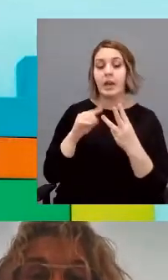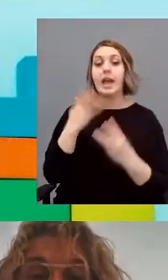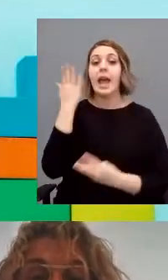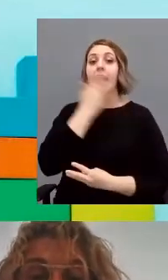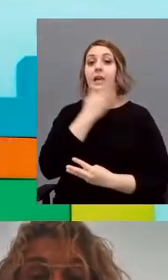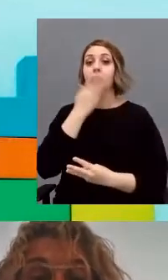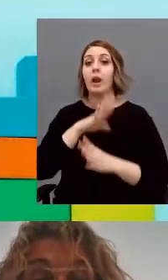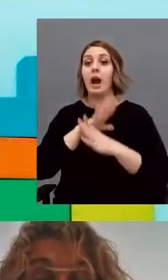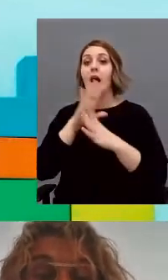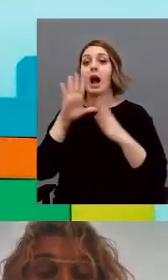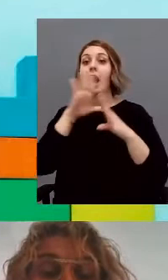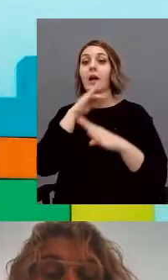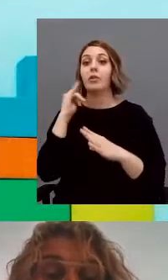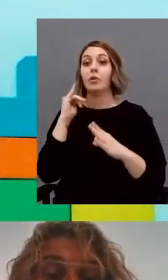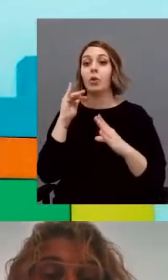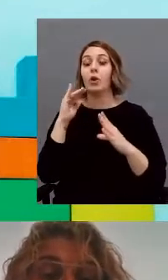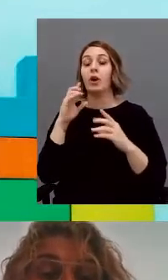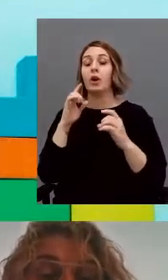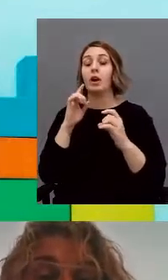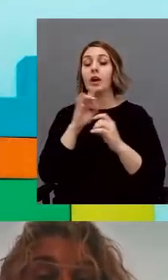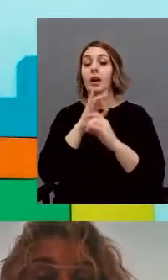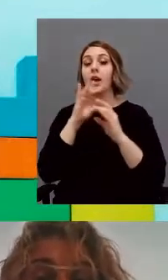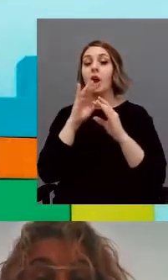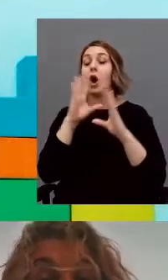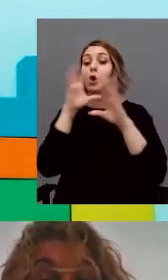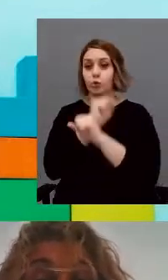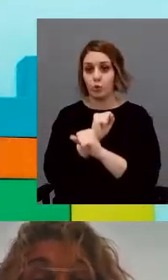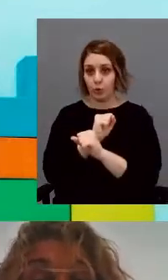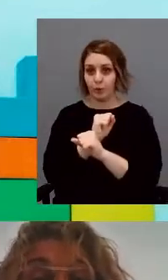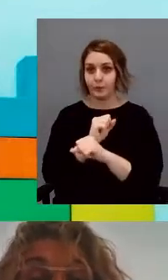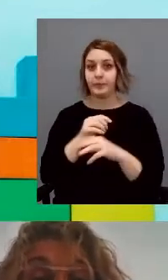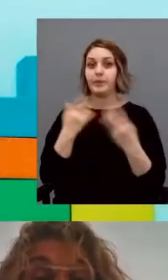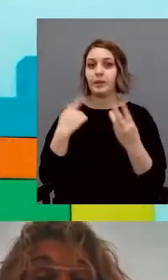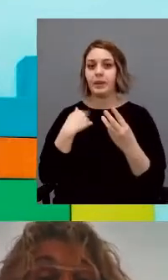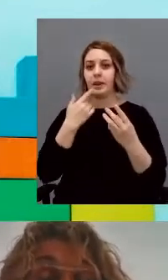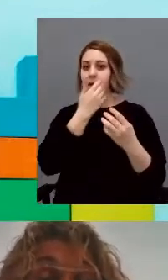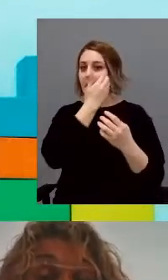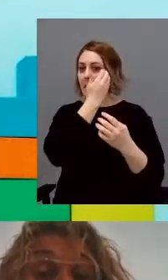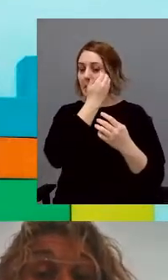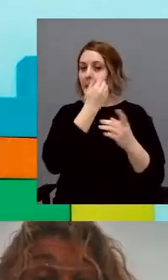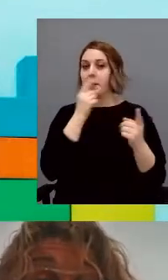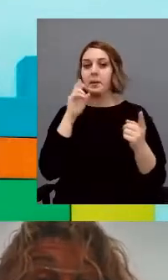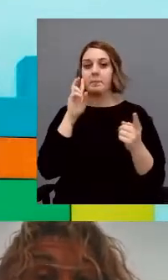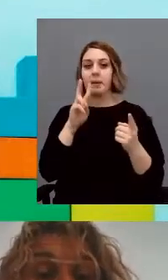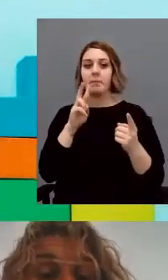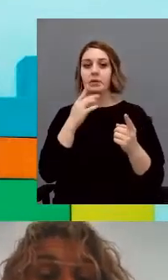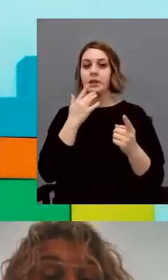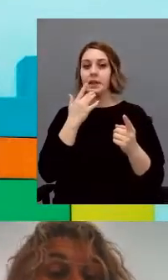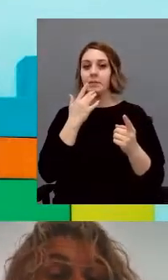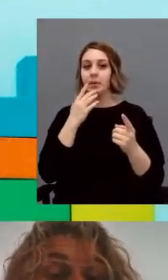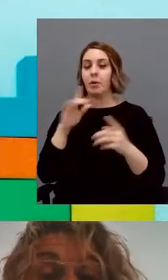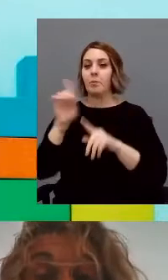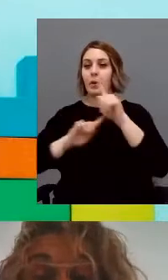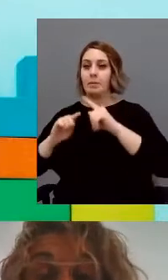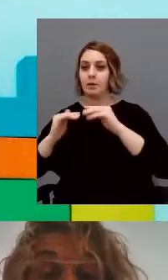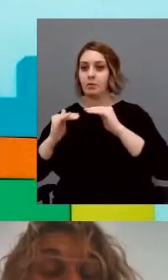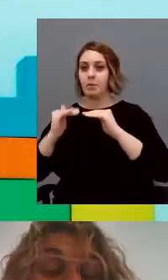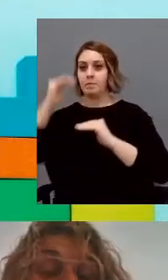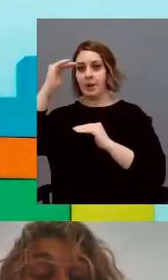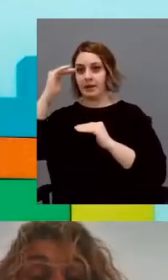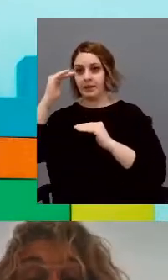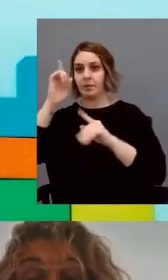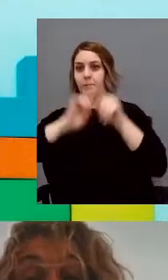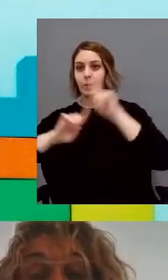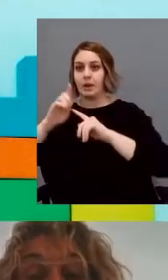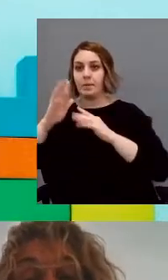sería el color azul oscuro. Entonces, podemos ver que la media de problemas, es decir, está por encima, tanto a nivel